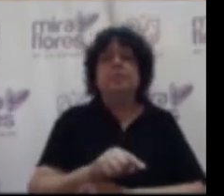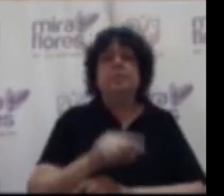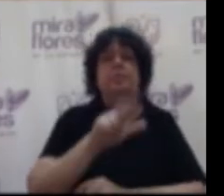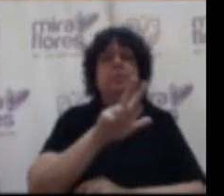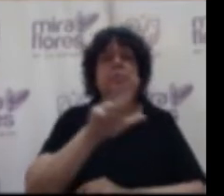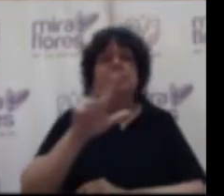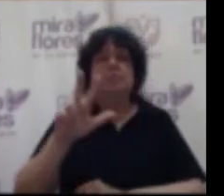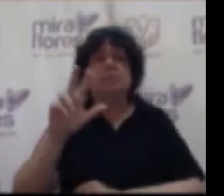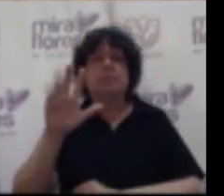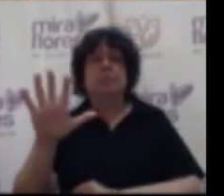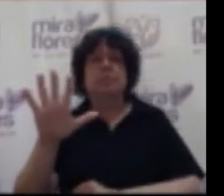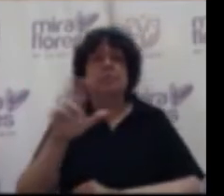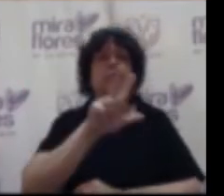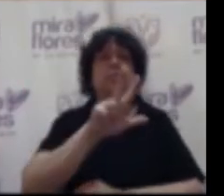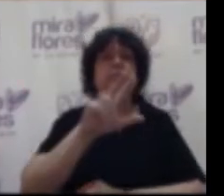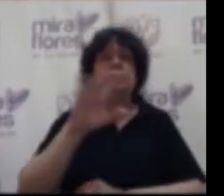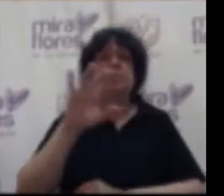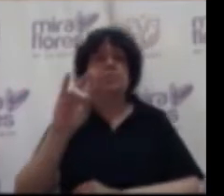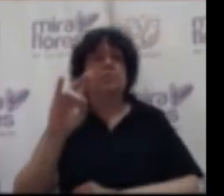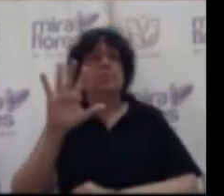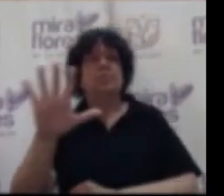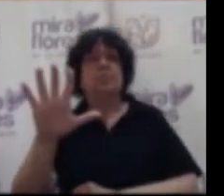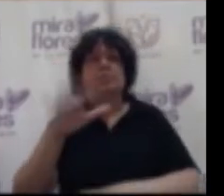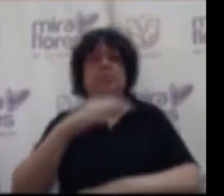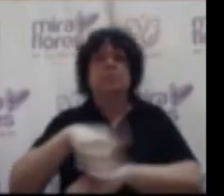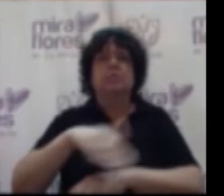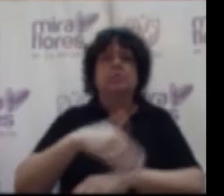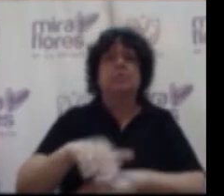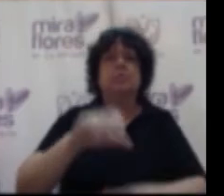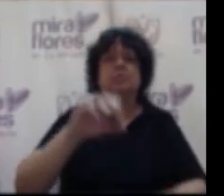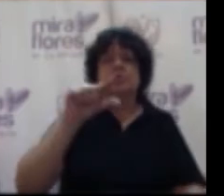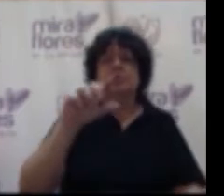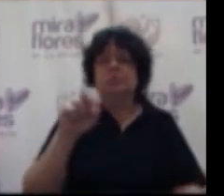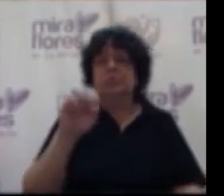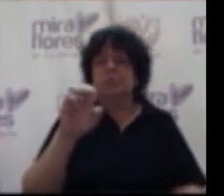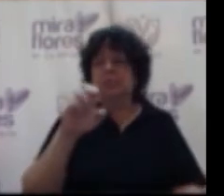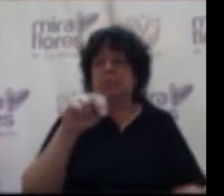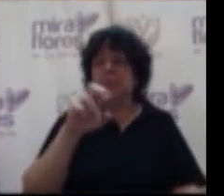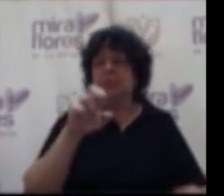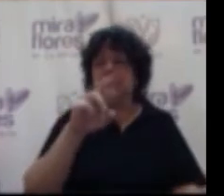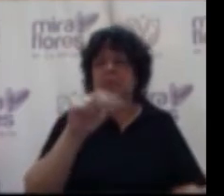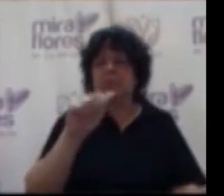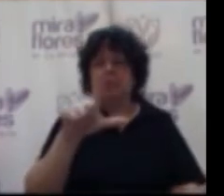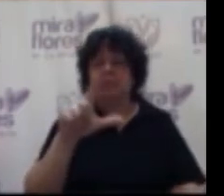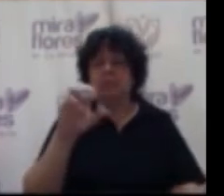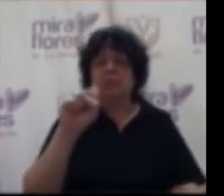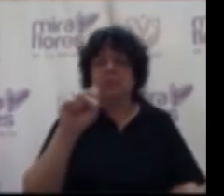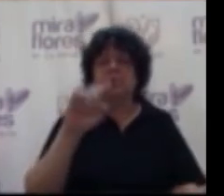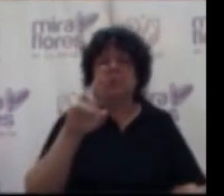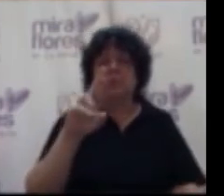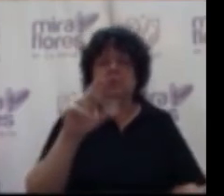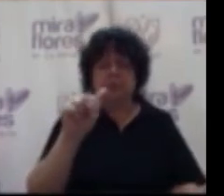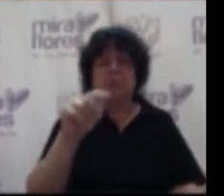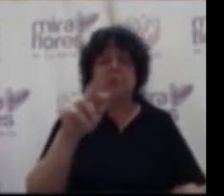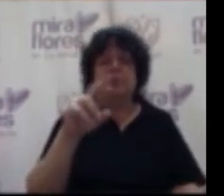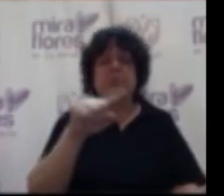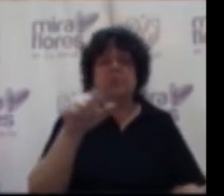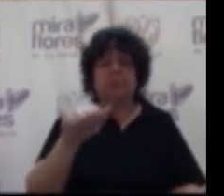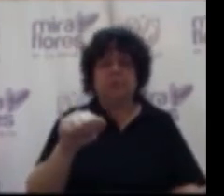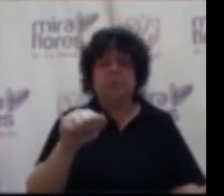y trescientos treinta y cinco y calle general suárez número diez cuarenta y uno del distrito de miraflores